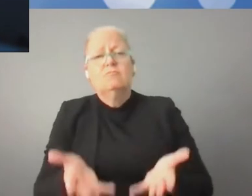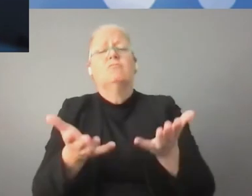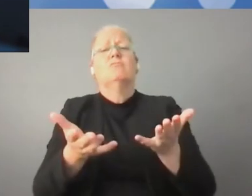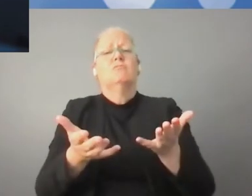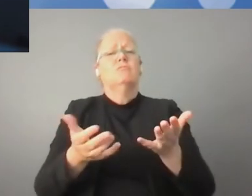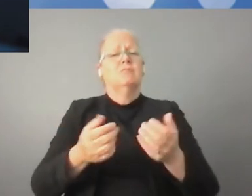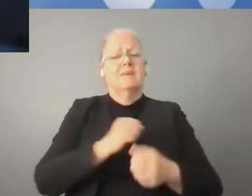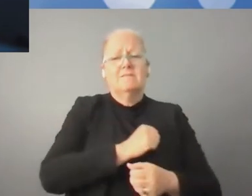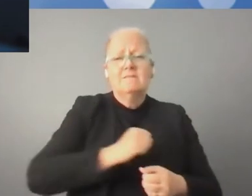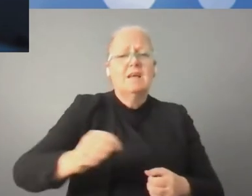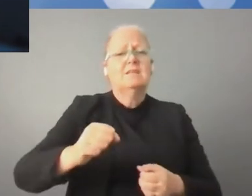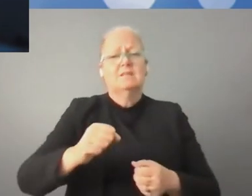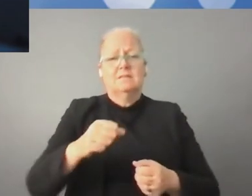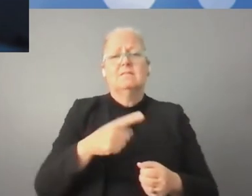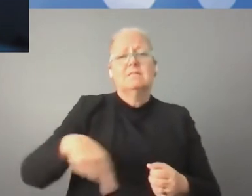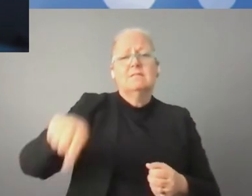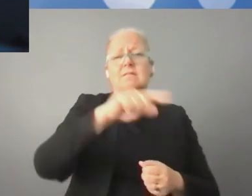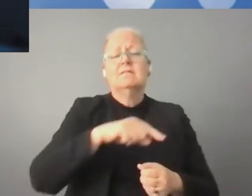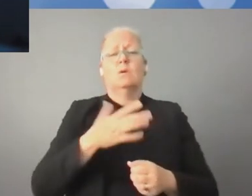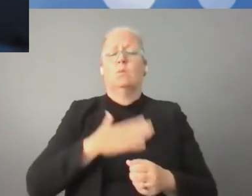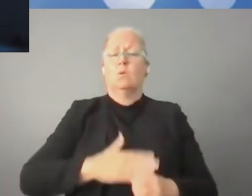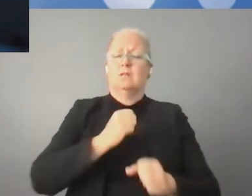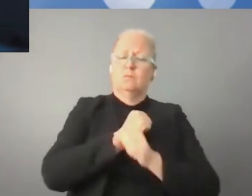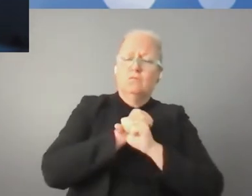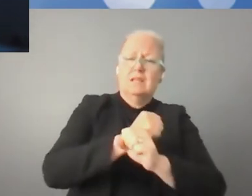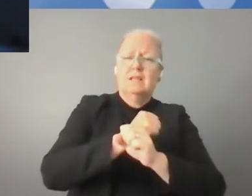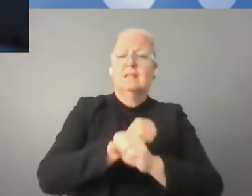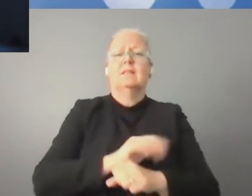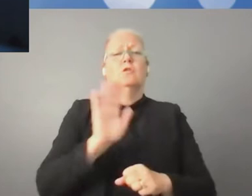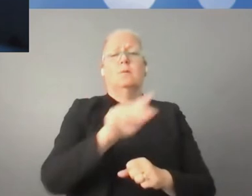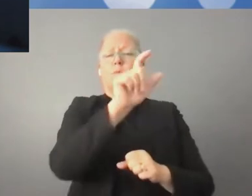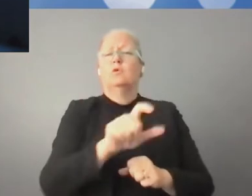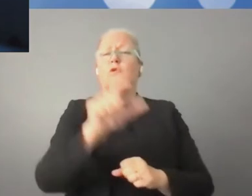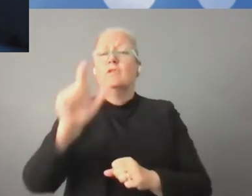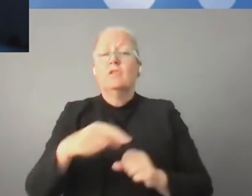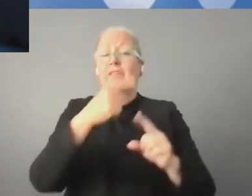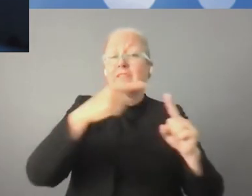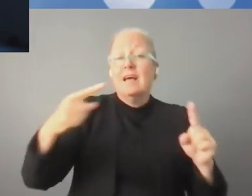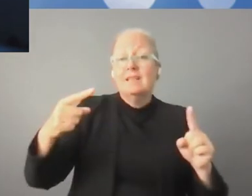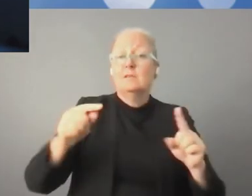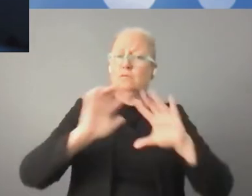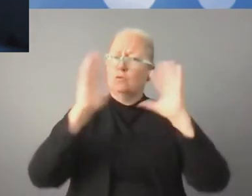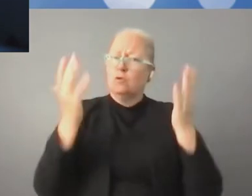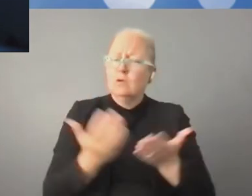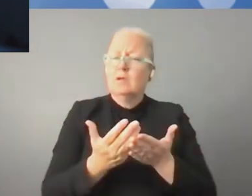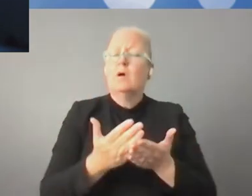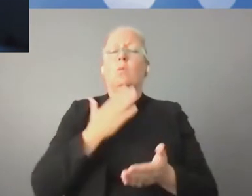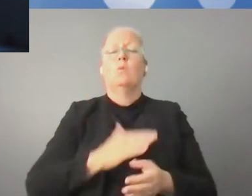todos. Tenemos que subrayar la necesidad de creación de